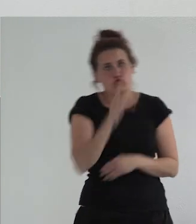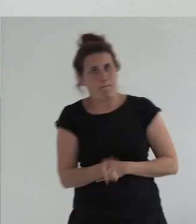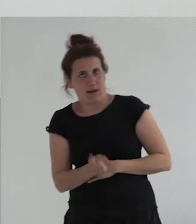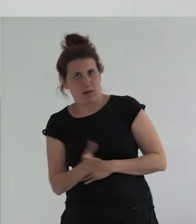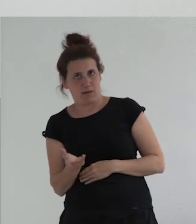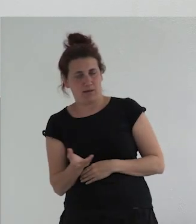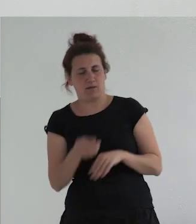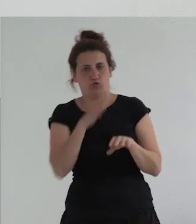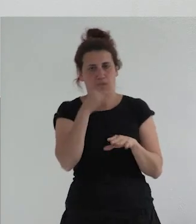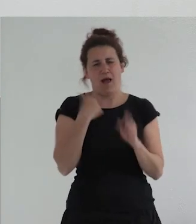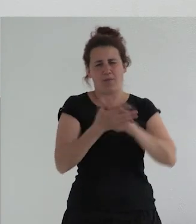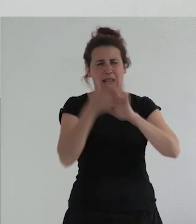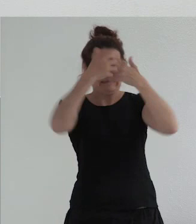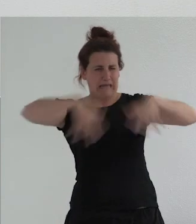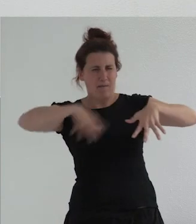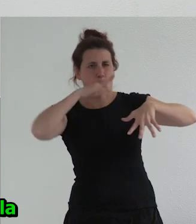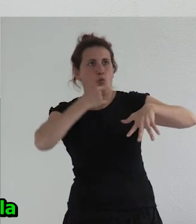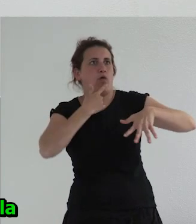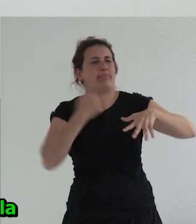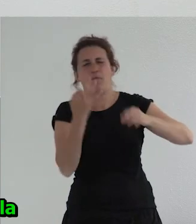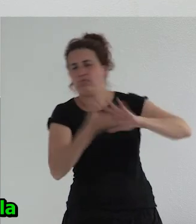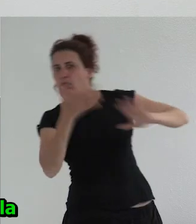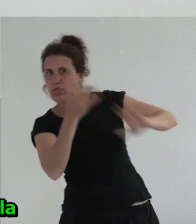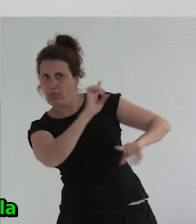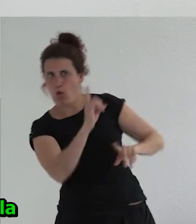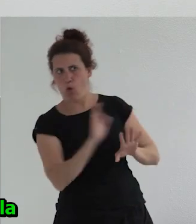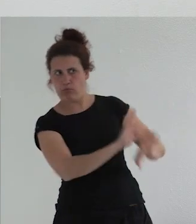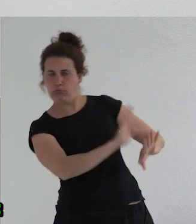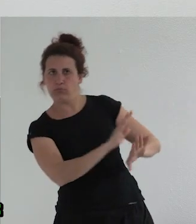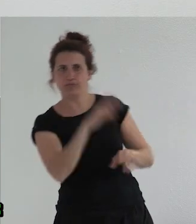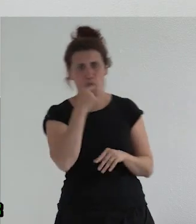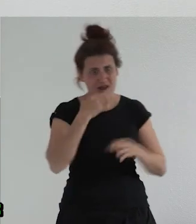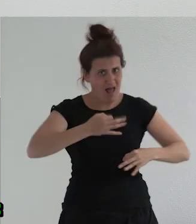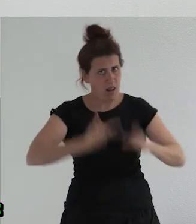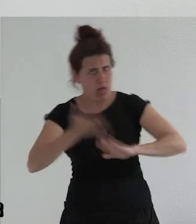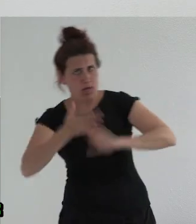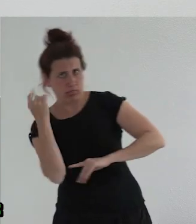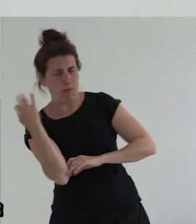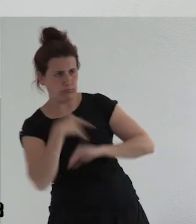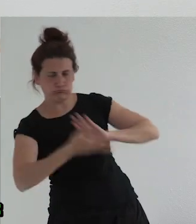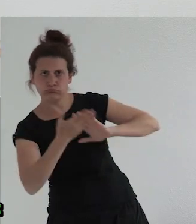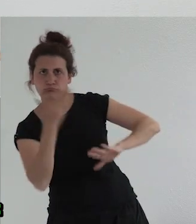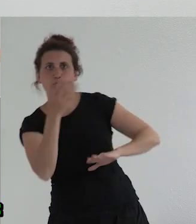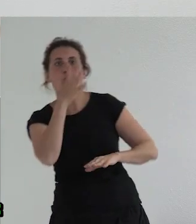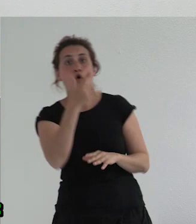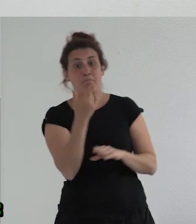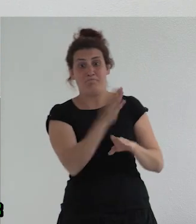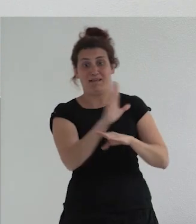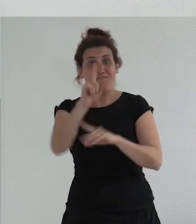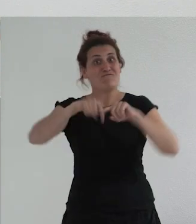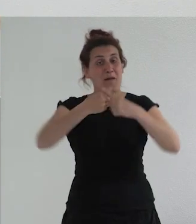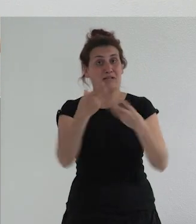se ha ido esa palabra del esquema como si realmente hubiera que huir de ella y probablemente hay que huir de ella porque muchas de estas familias el planteamiento que